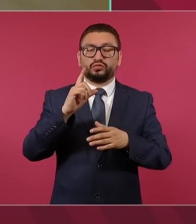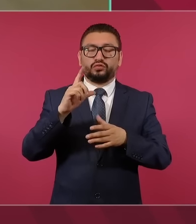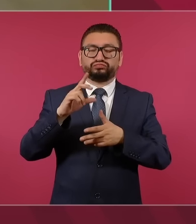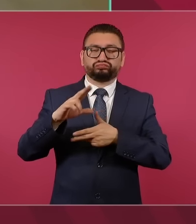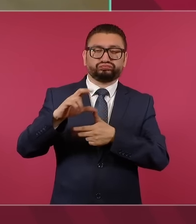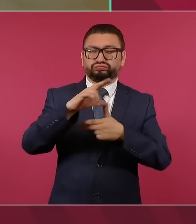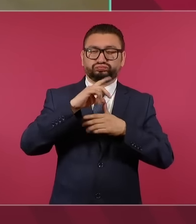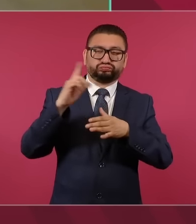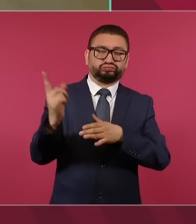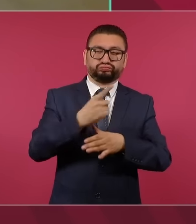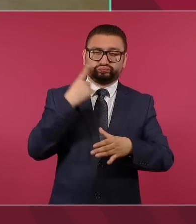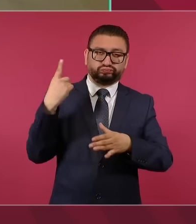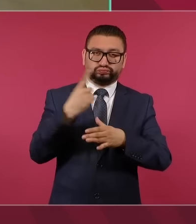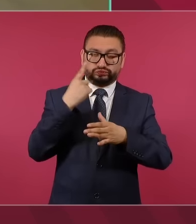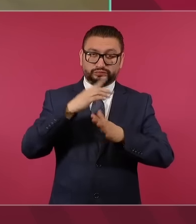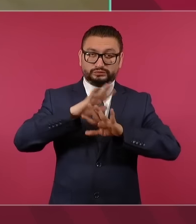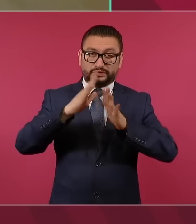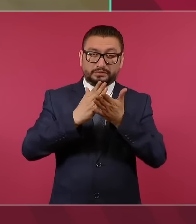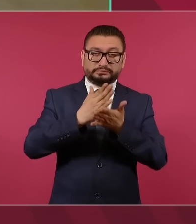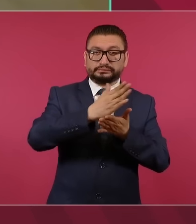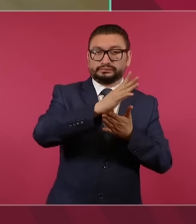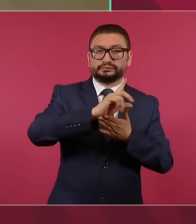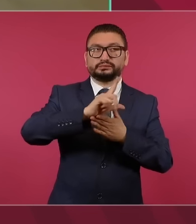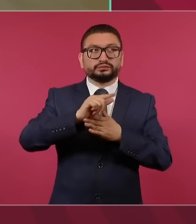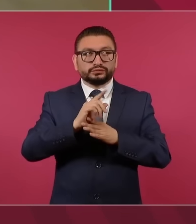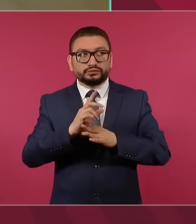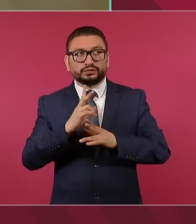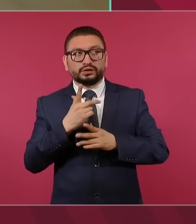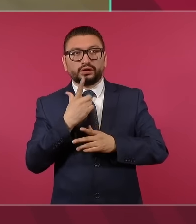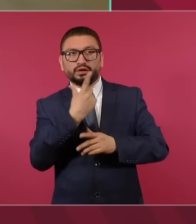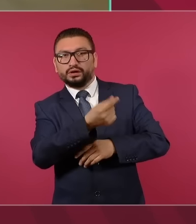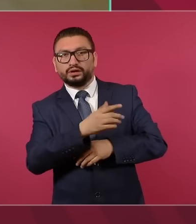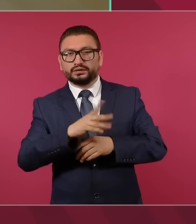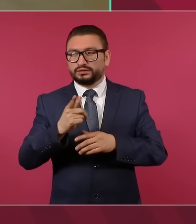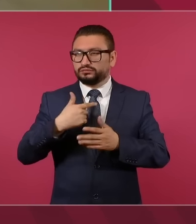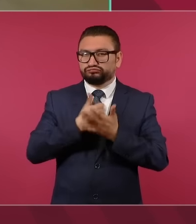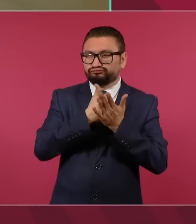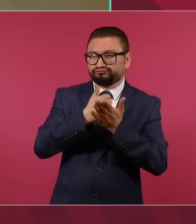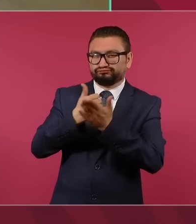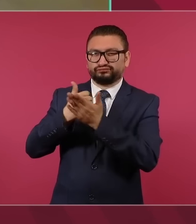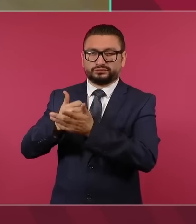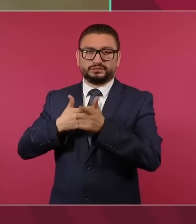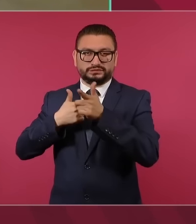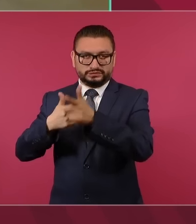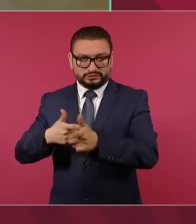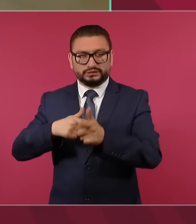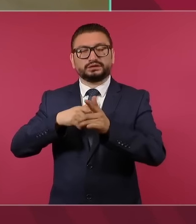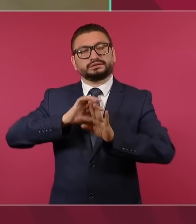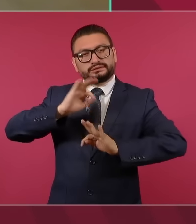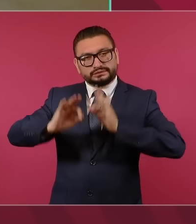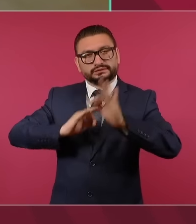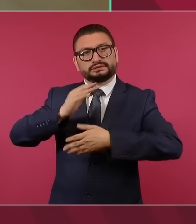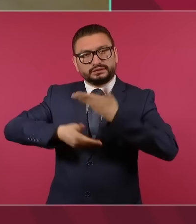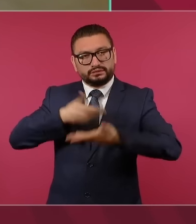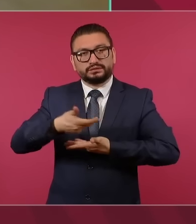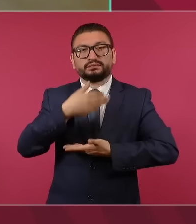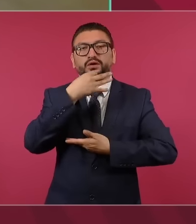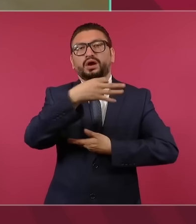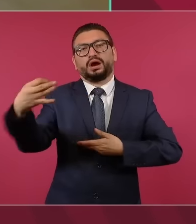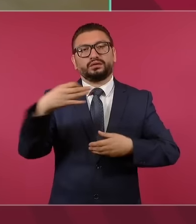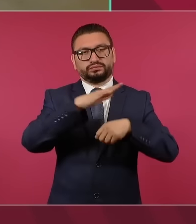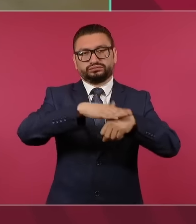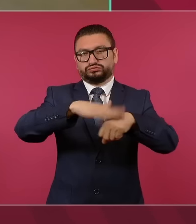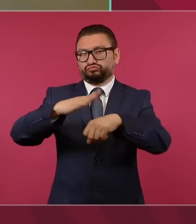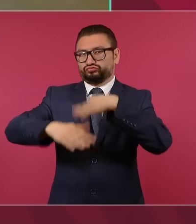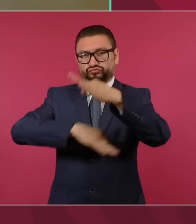huracán, el centro del huracán, están trabajando en rehabilitar el servicio. Sin embargo, es muy importante comunicarle a